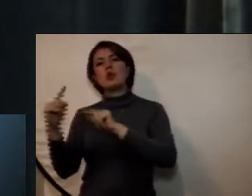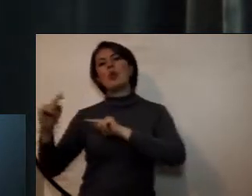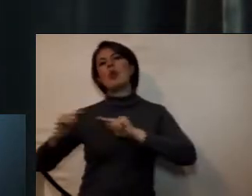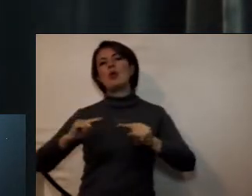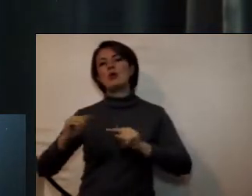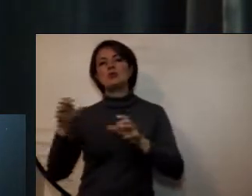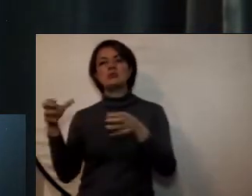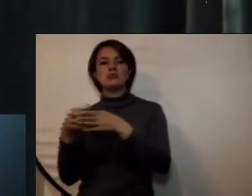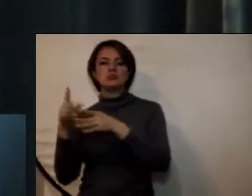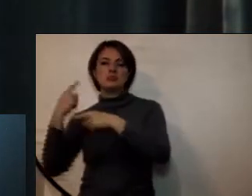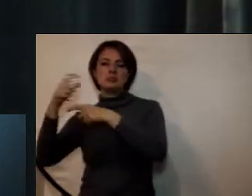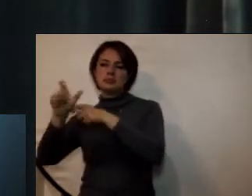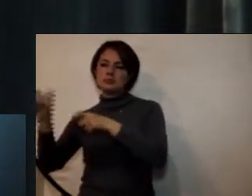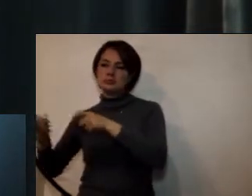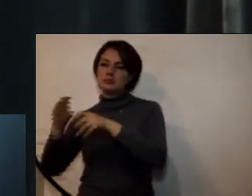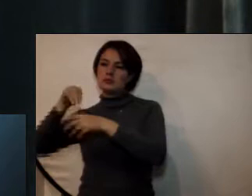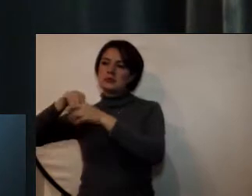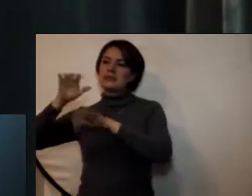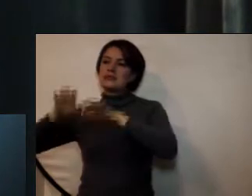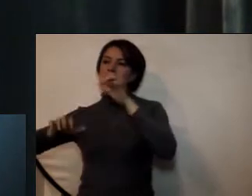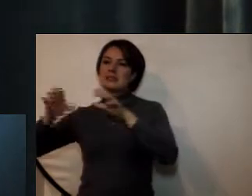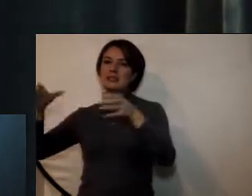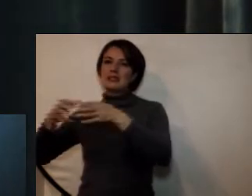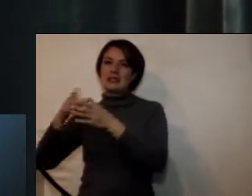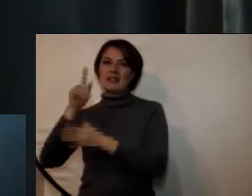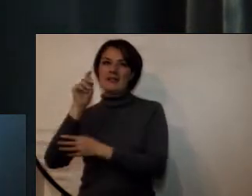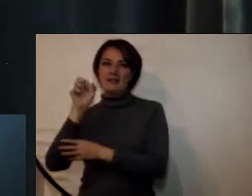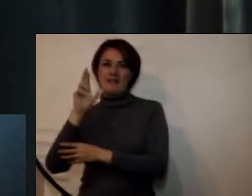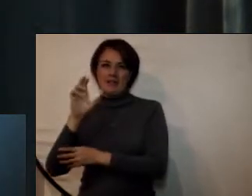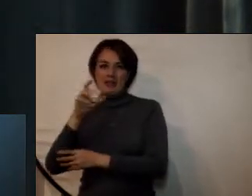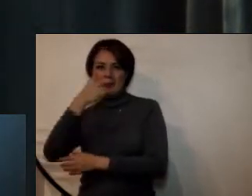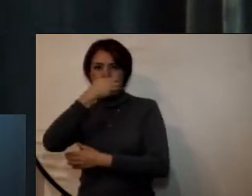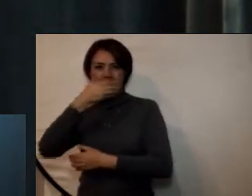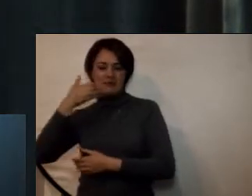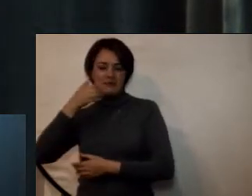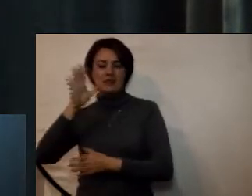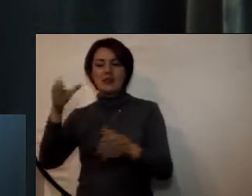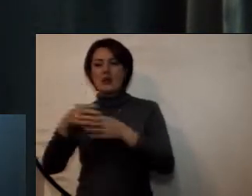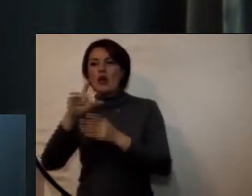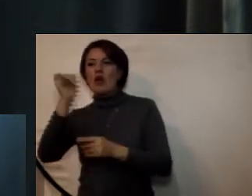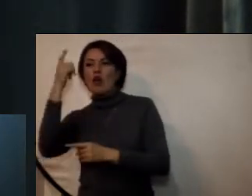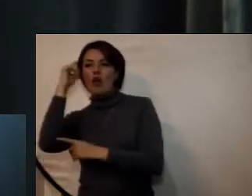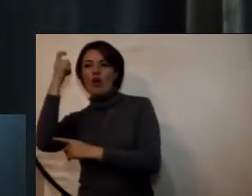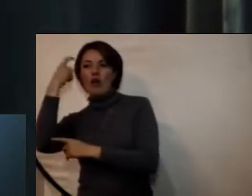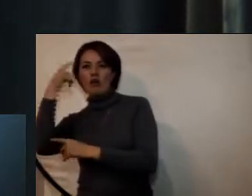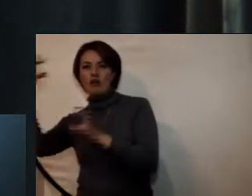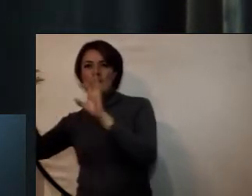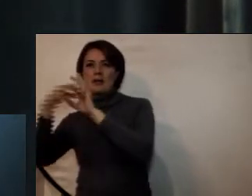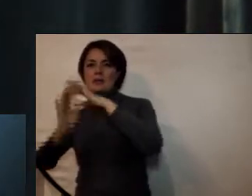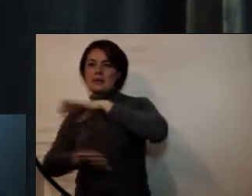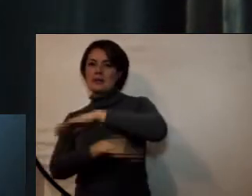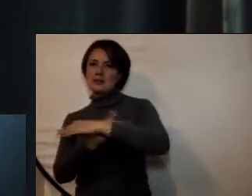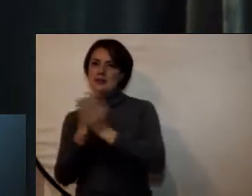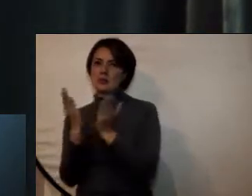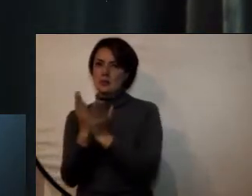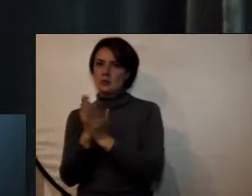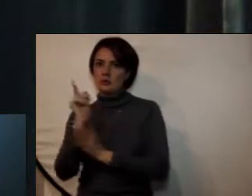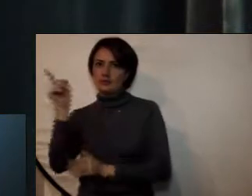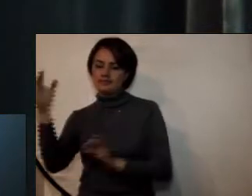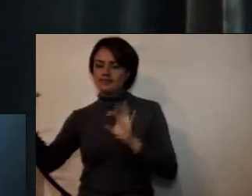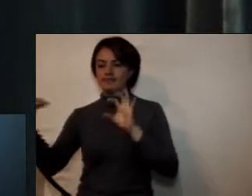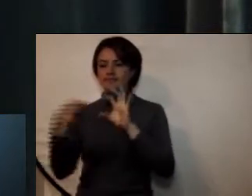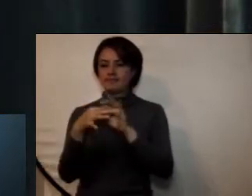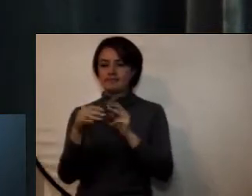con algunos miembros del secretariado de las FAR y también con el gobierno con el ministerio de educación esta